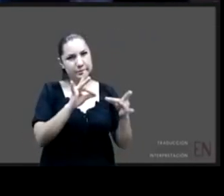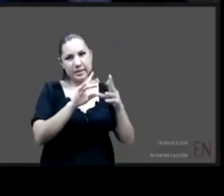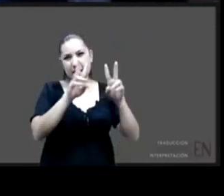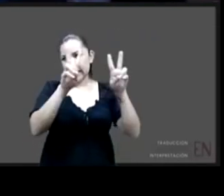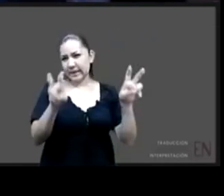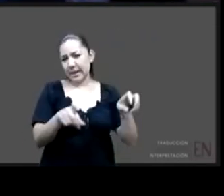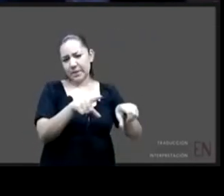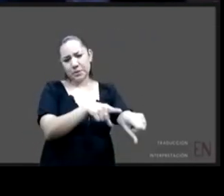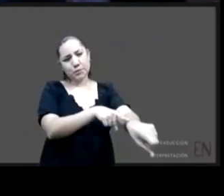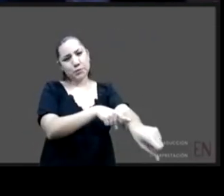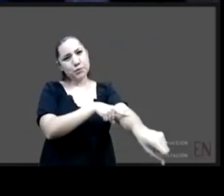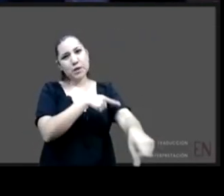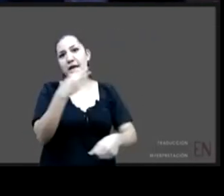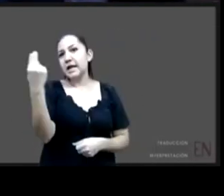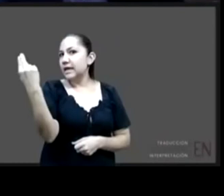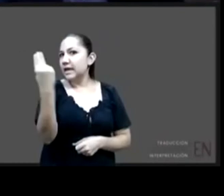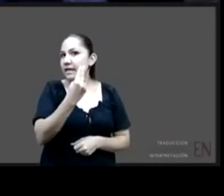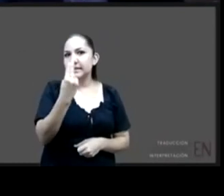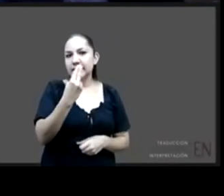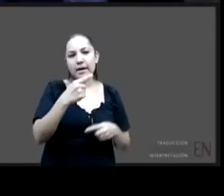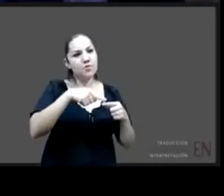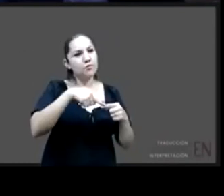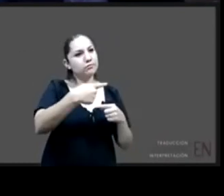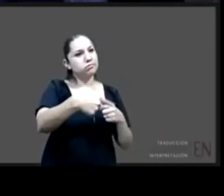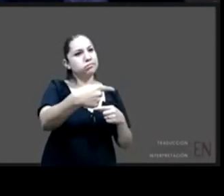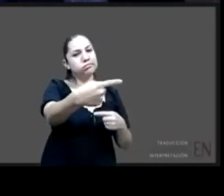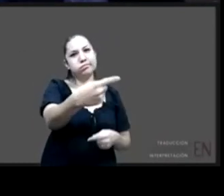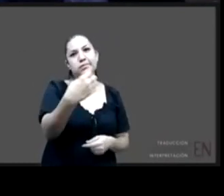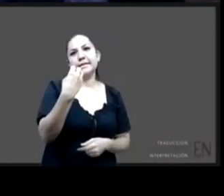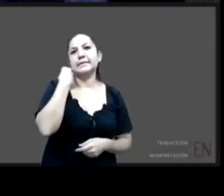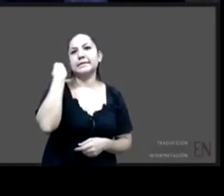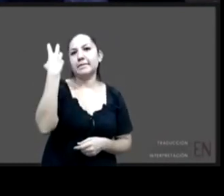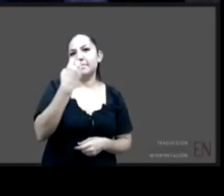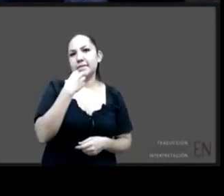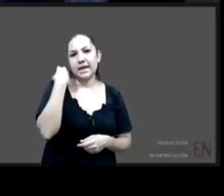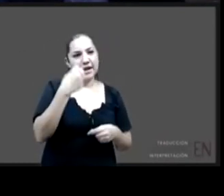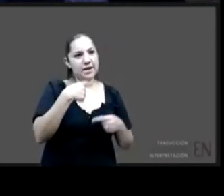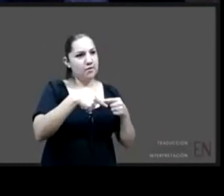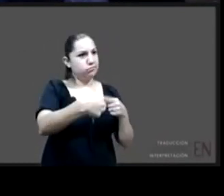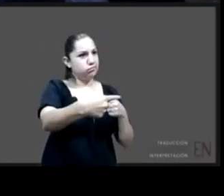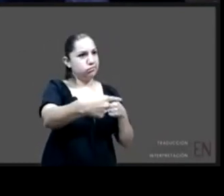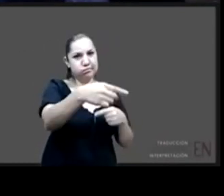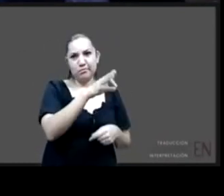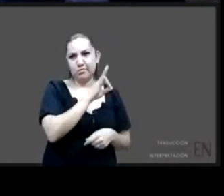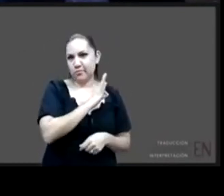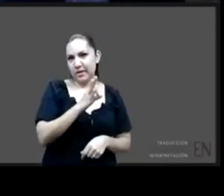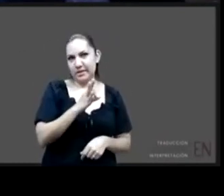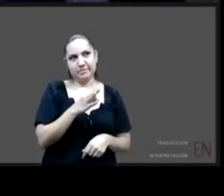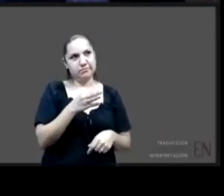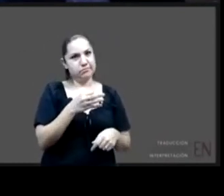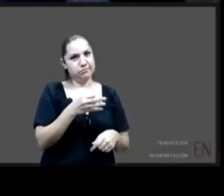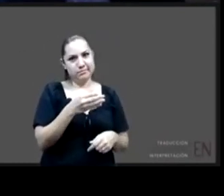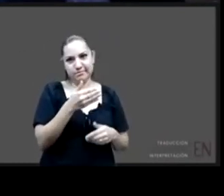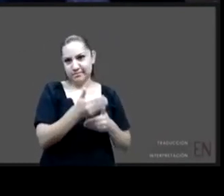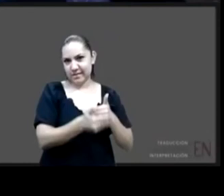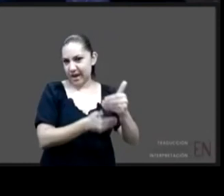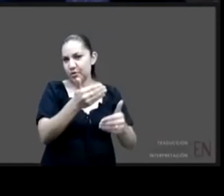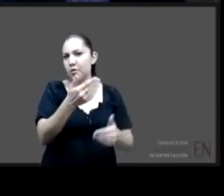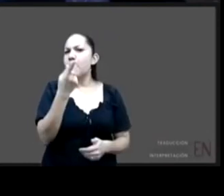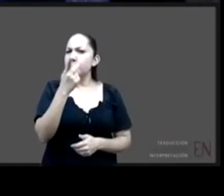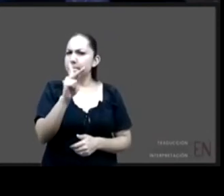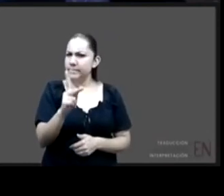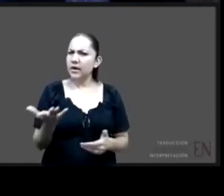seminario permanente más bien pero pero si da la perspectiva y yo creo que es de reconocer el trabajo que ha hecho